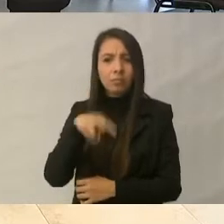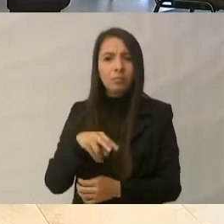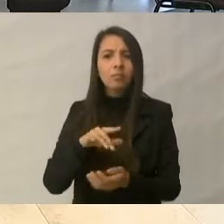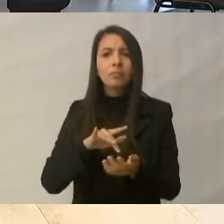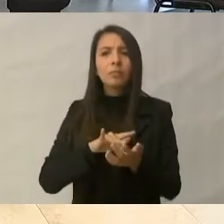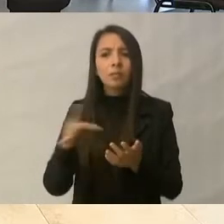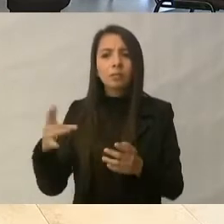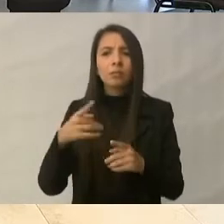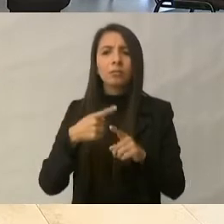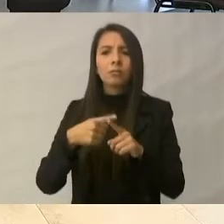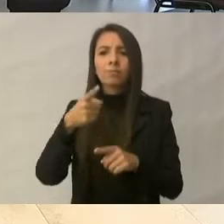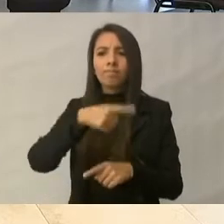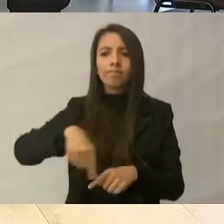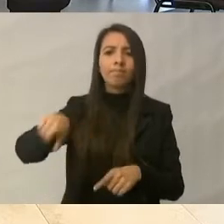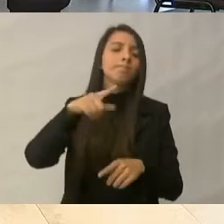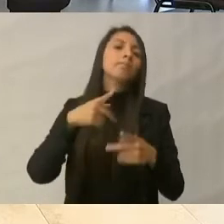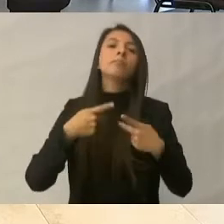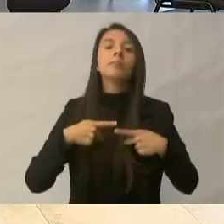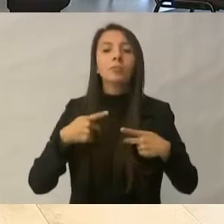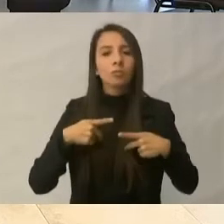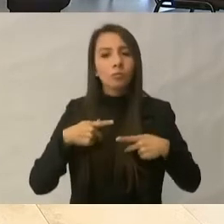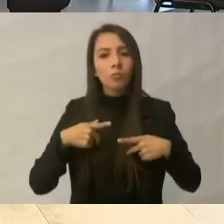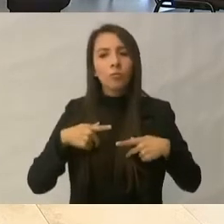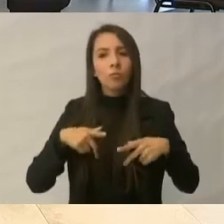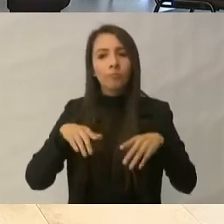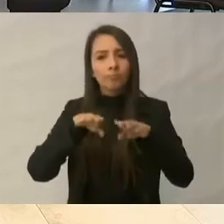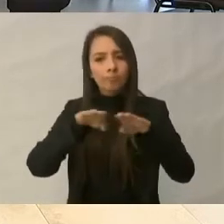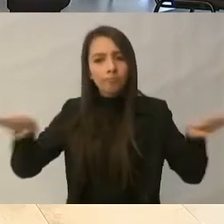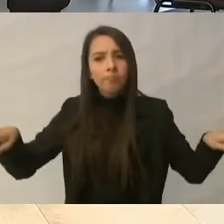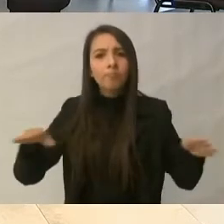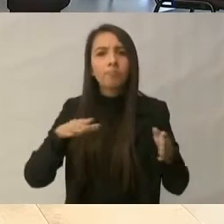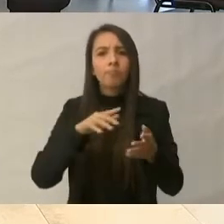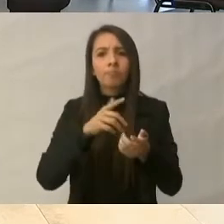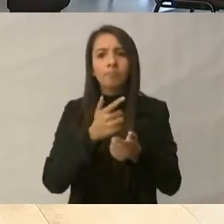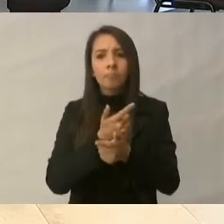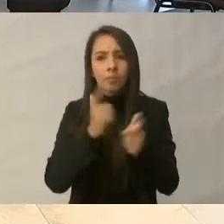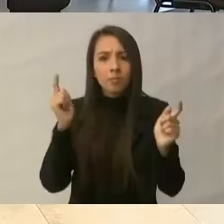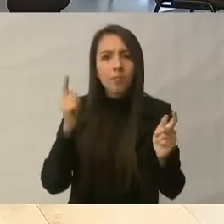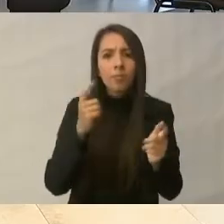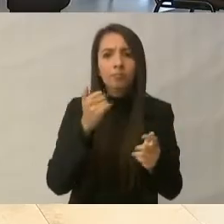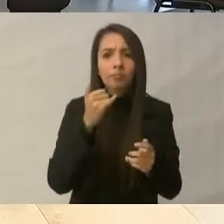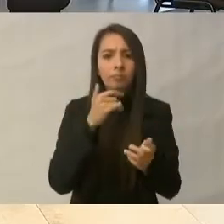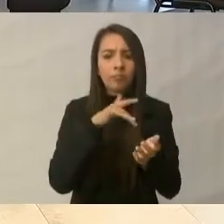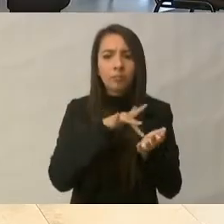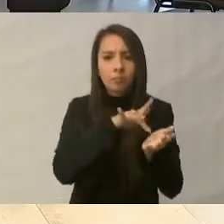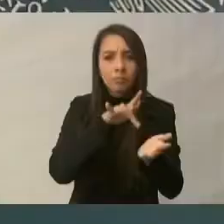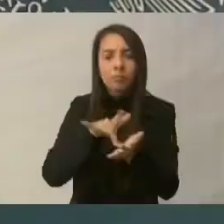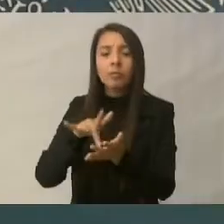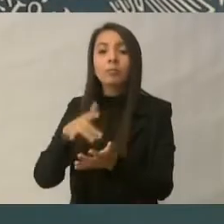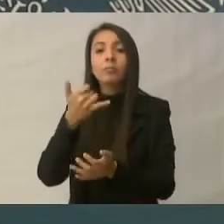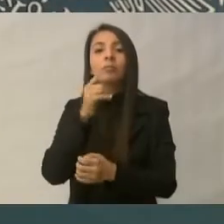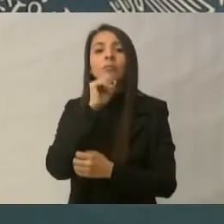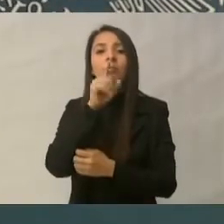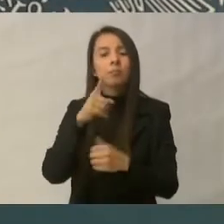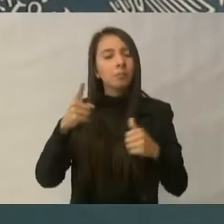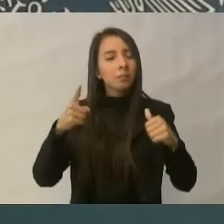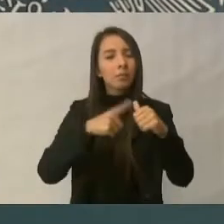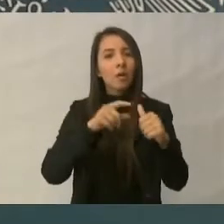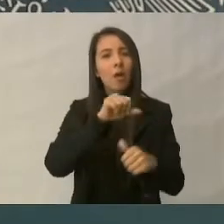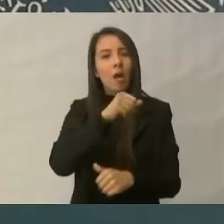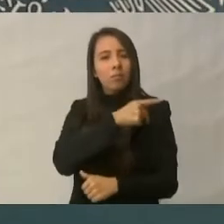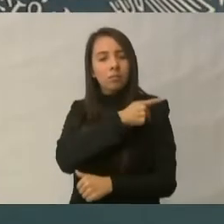y por atender primero a los más necesitados, a los más pobres.